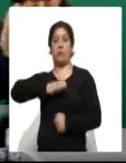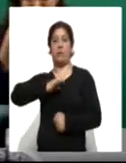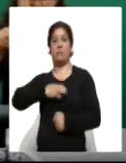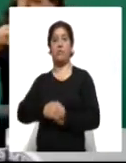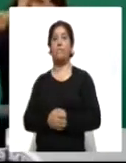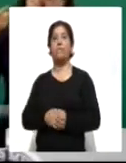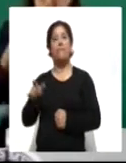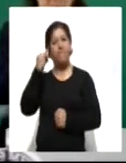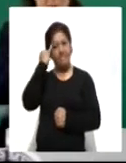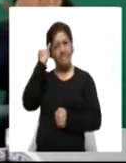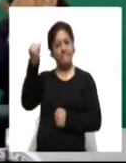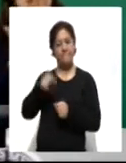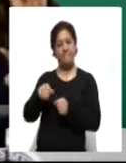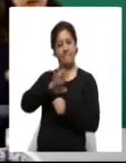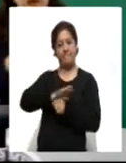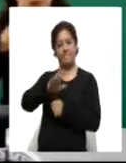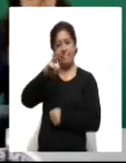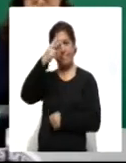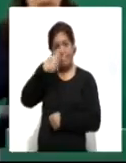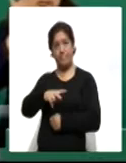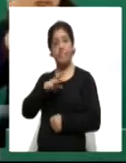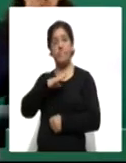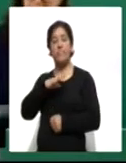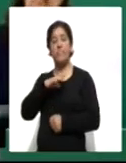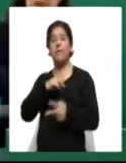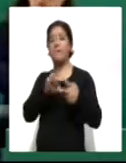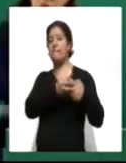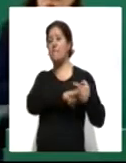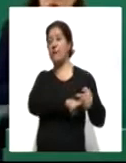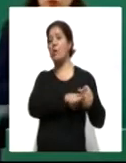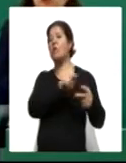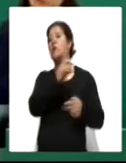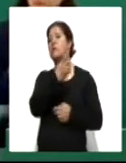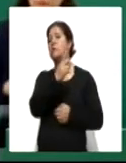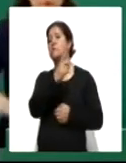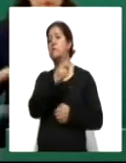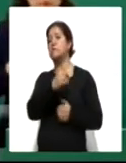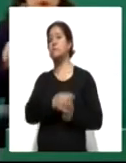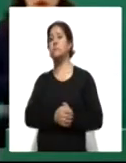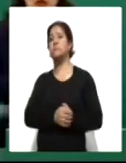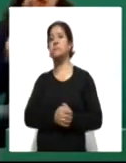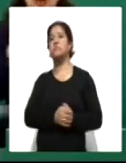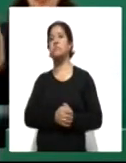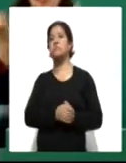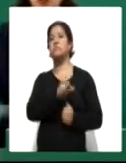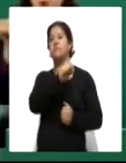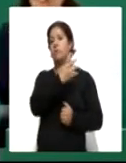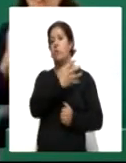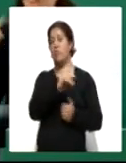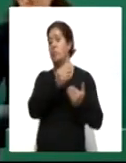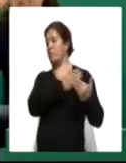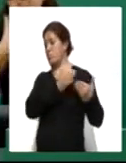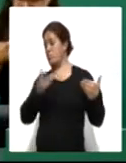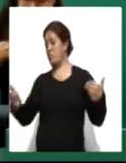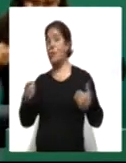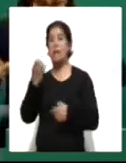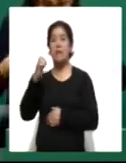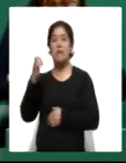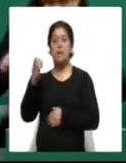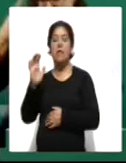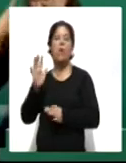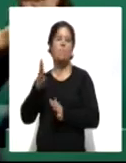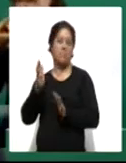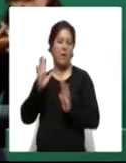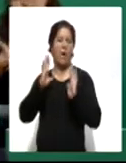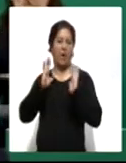de Vacunación contra COVID-19 en México comenzó el 24 de diciembre y a finales de enero se prevé que esté totalmente inmunizado el personal